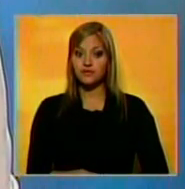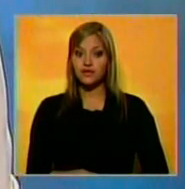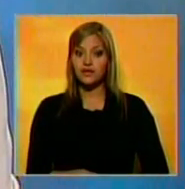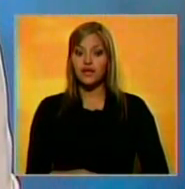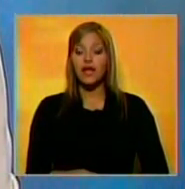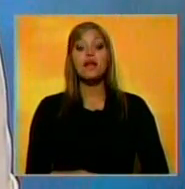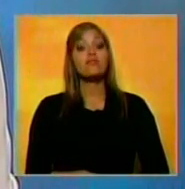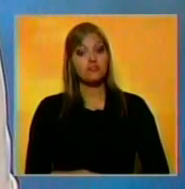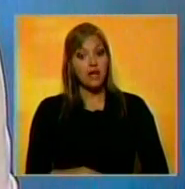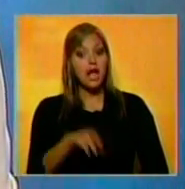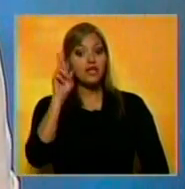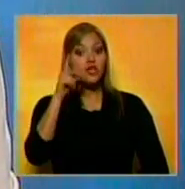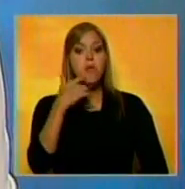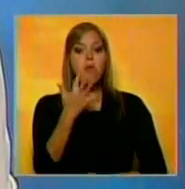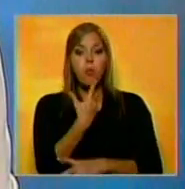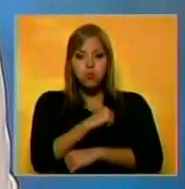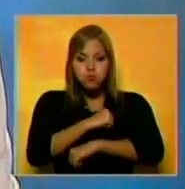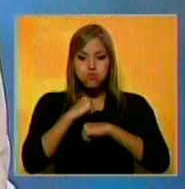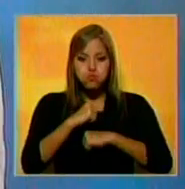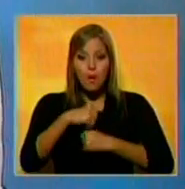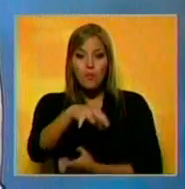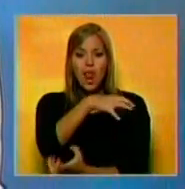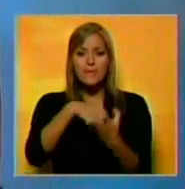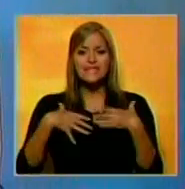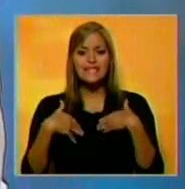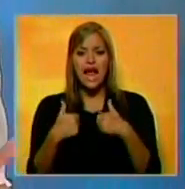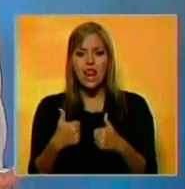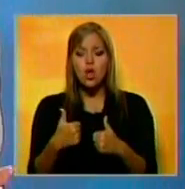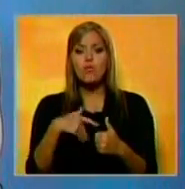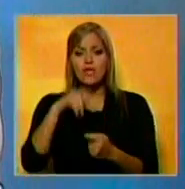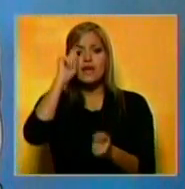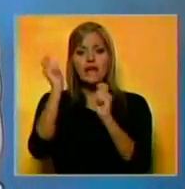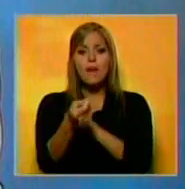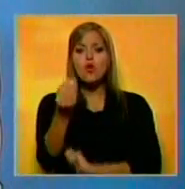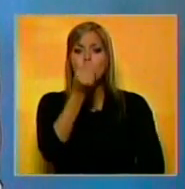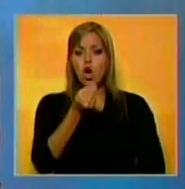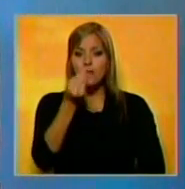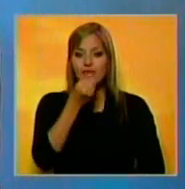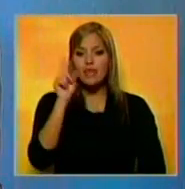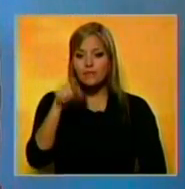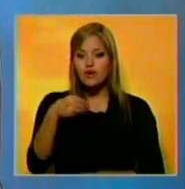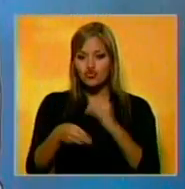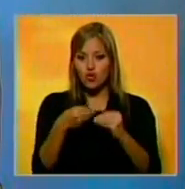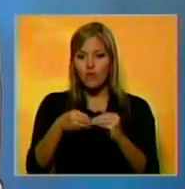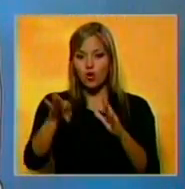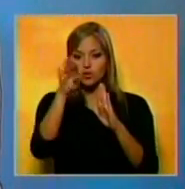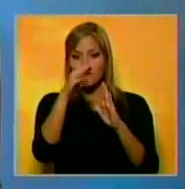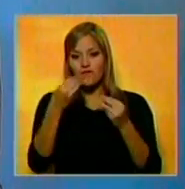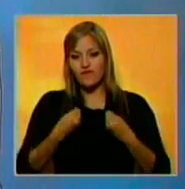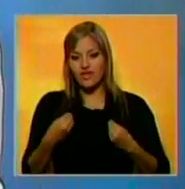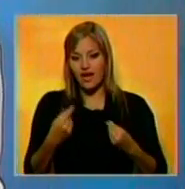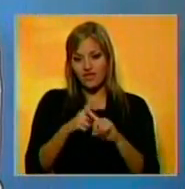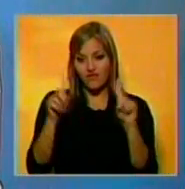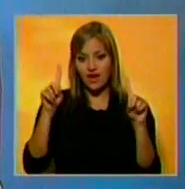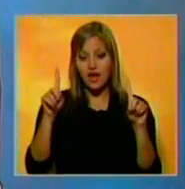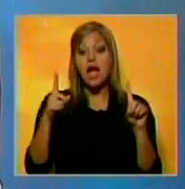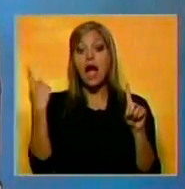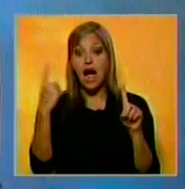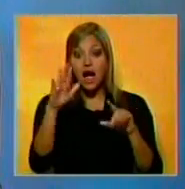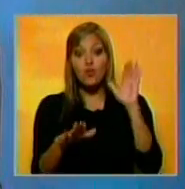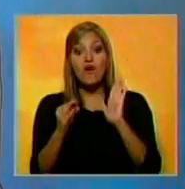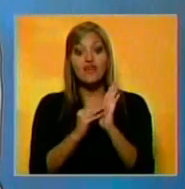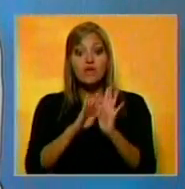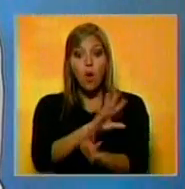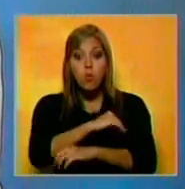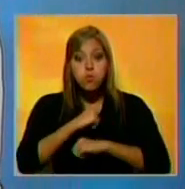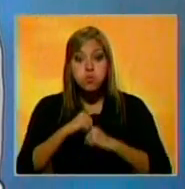Si bien es cierto que la gordura es un problema de salud que puede manejarse cambiando el estilo de vida y el régimen alimenticio, también es cierto que hay casos de